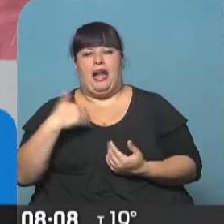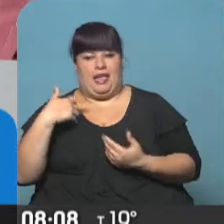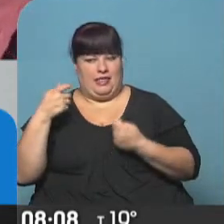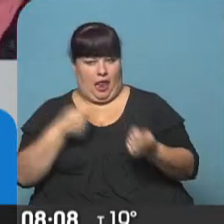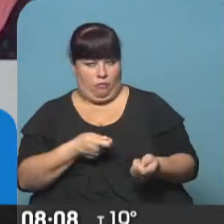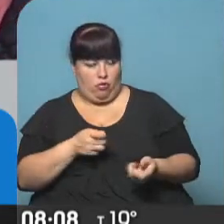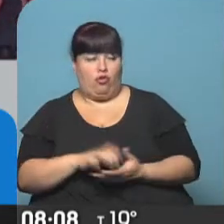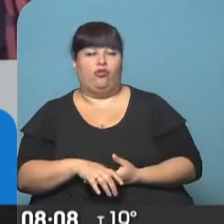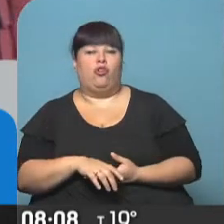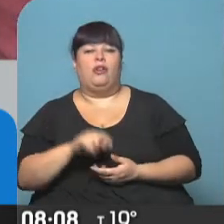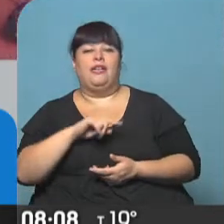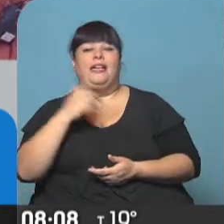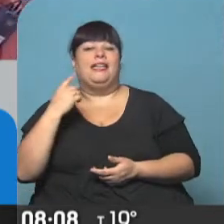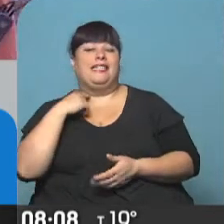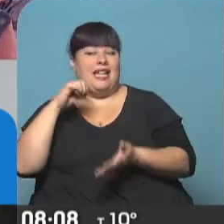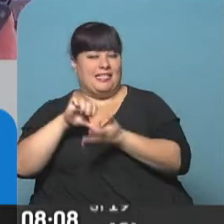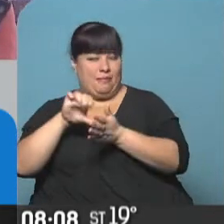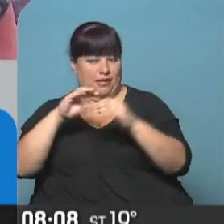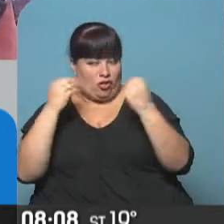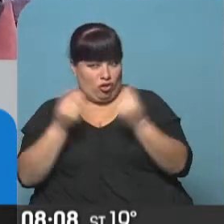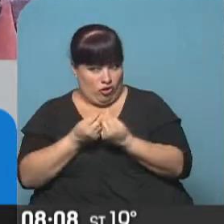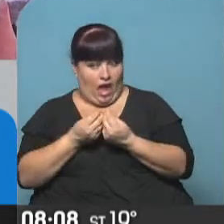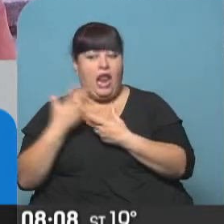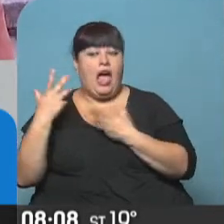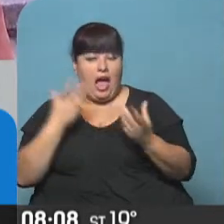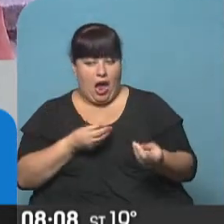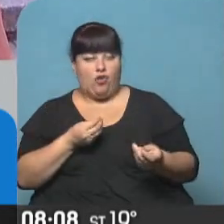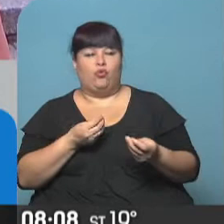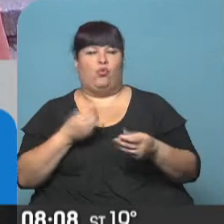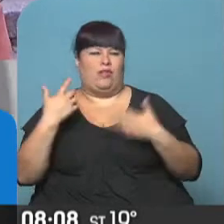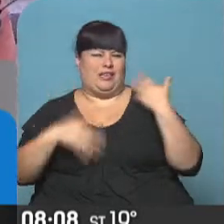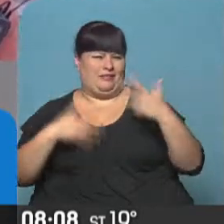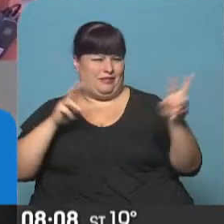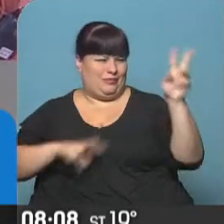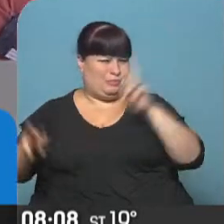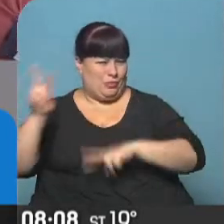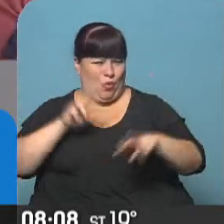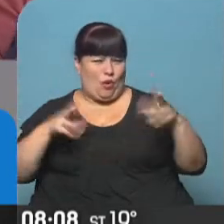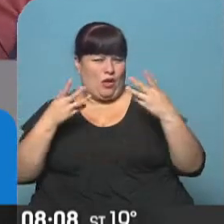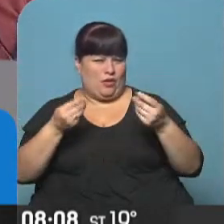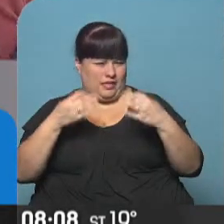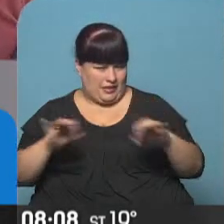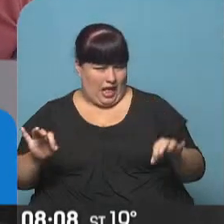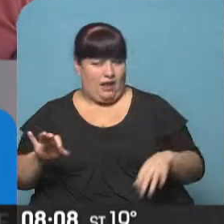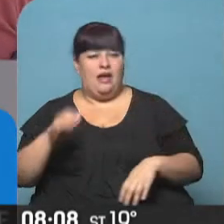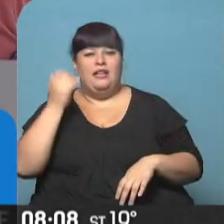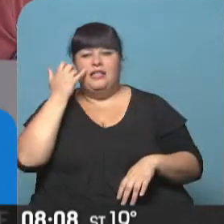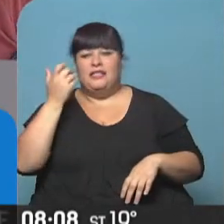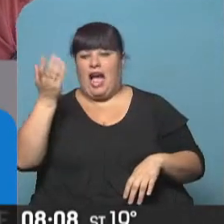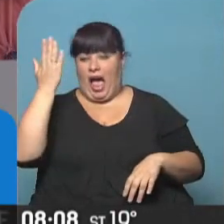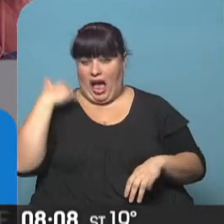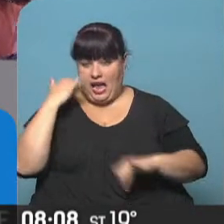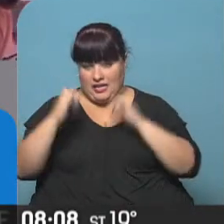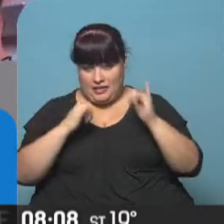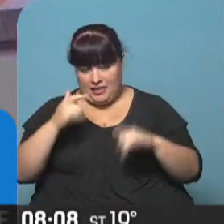Argentina con estas 13 naciones en total, entonces, que están participando en este mega operativo de búsqueda y rescate. Ya a partir de ayer, lo